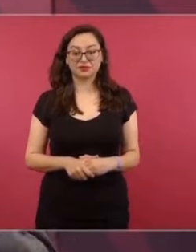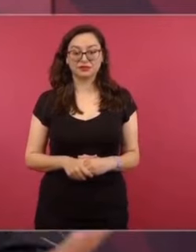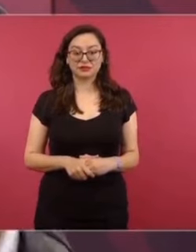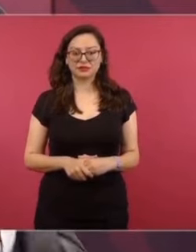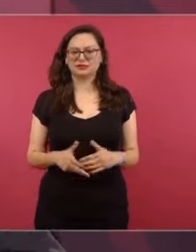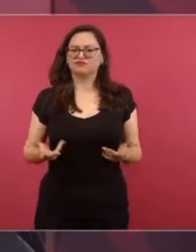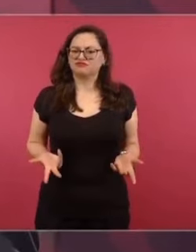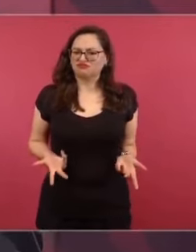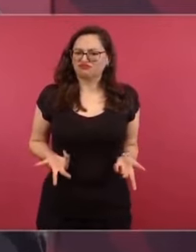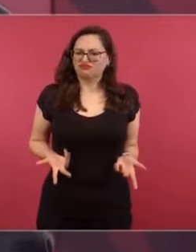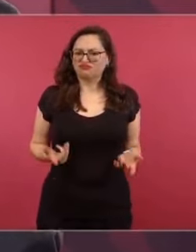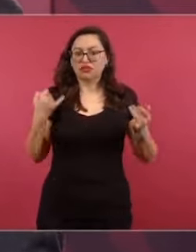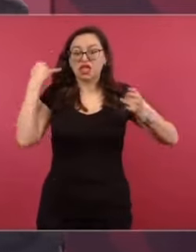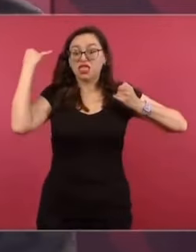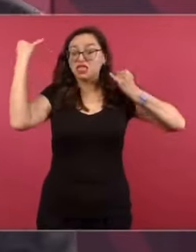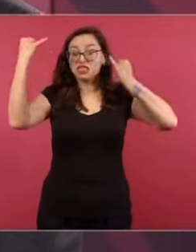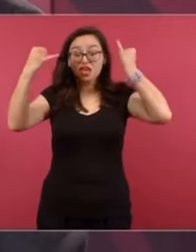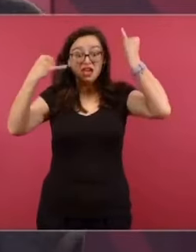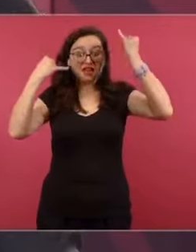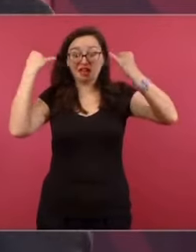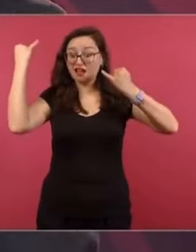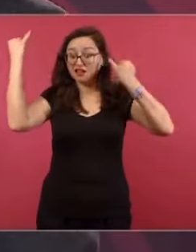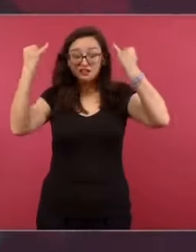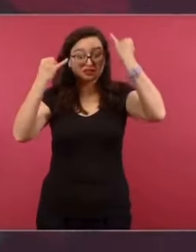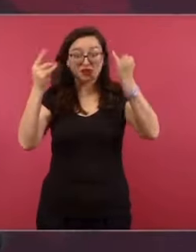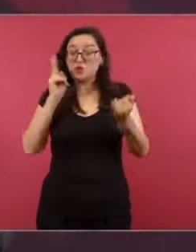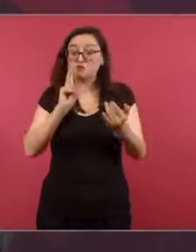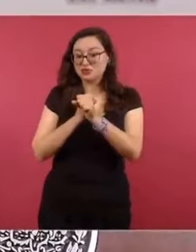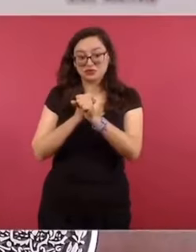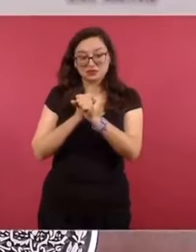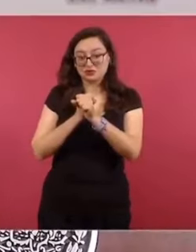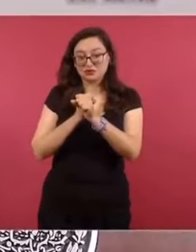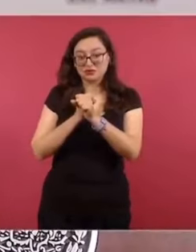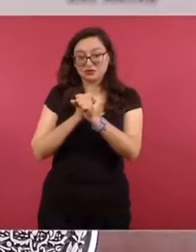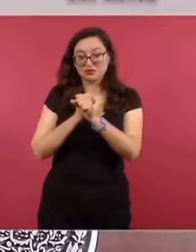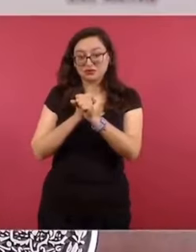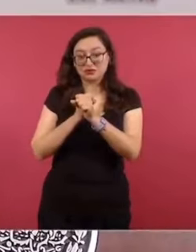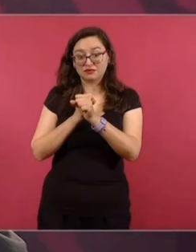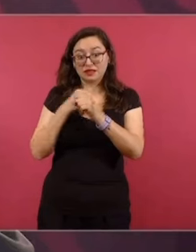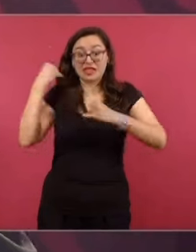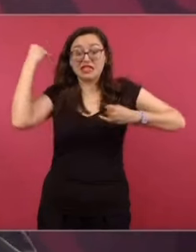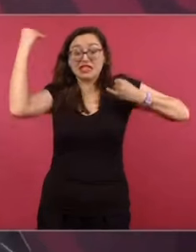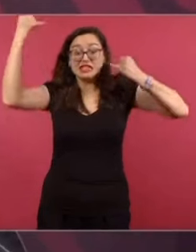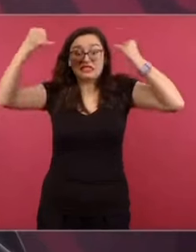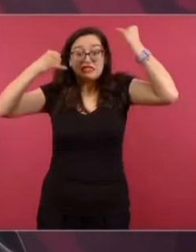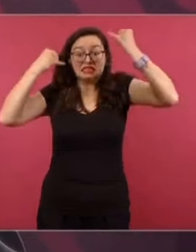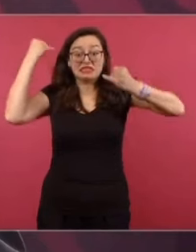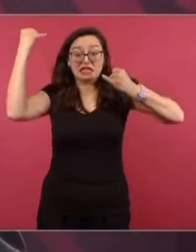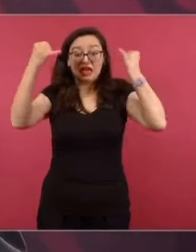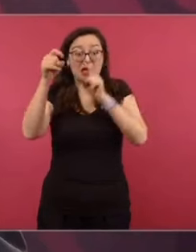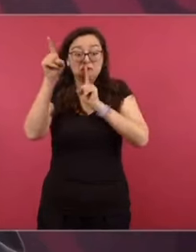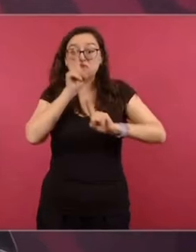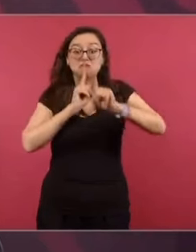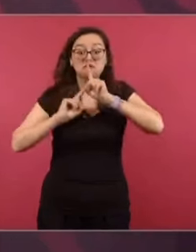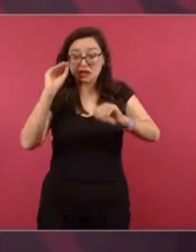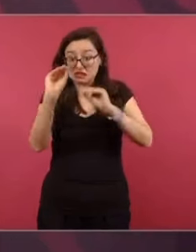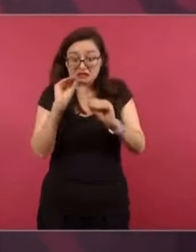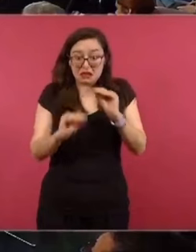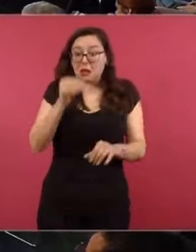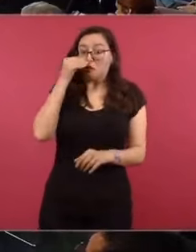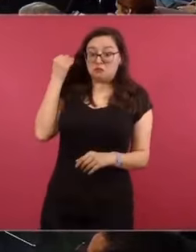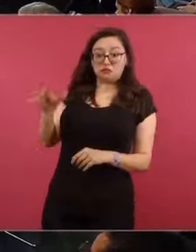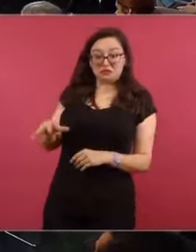Entonces, ¿quién inventa? Porque ya lo dije, no solo investigan, sino que fabrican delitos